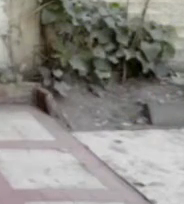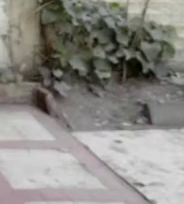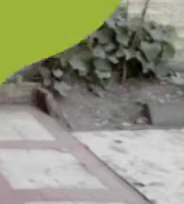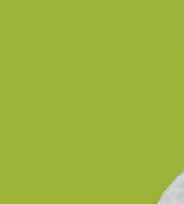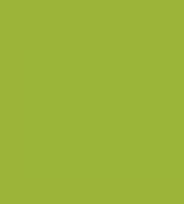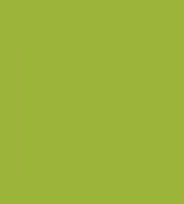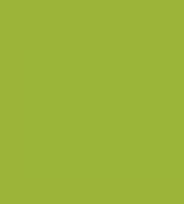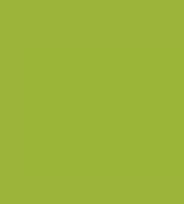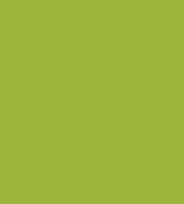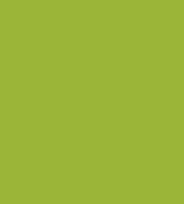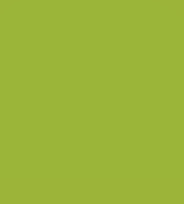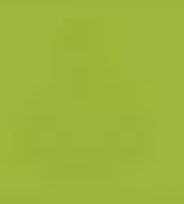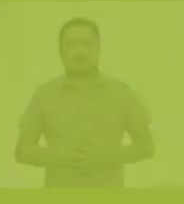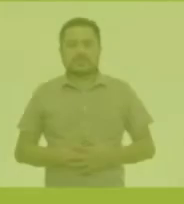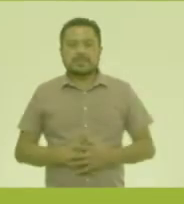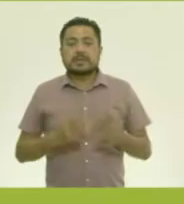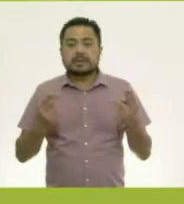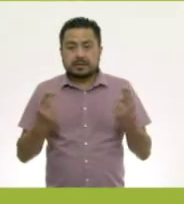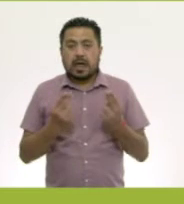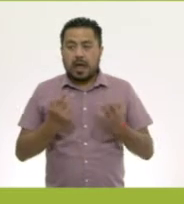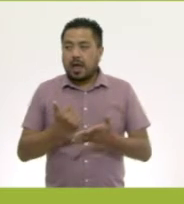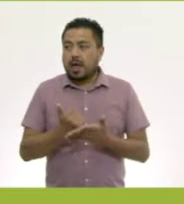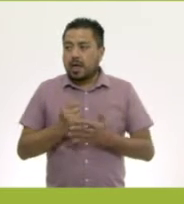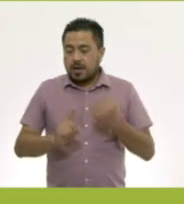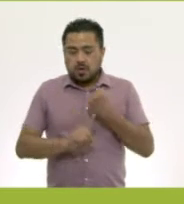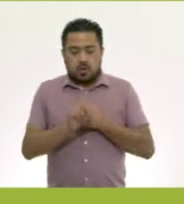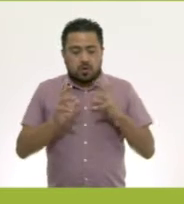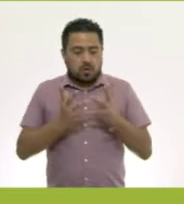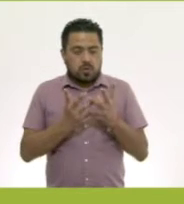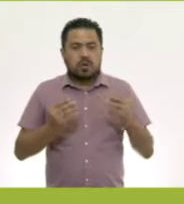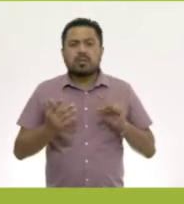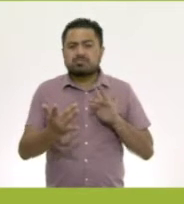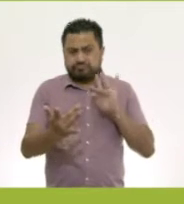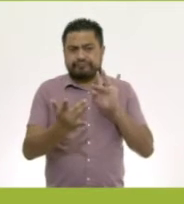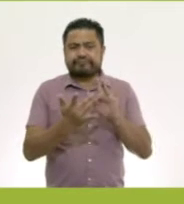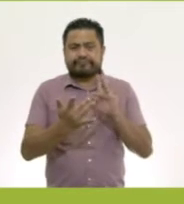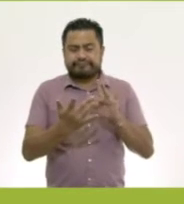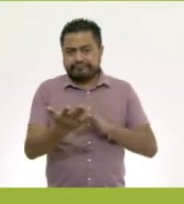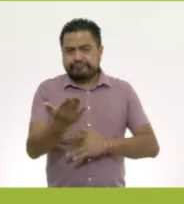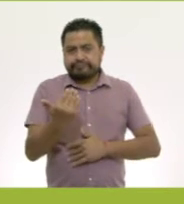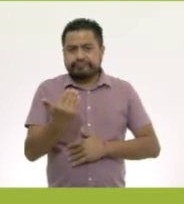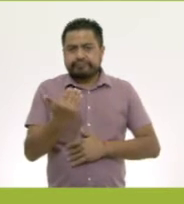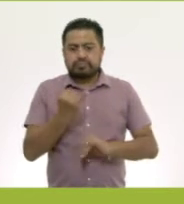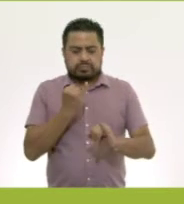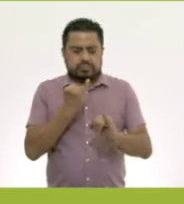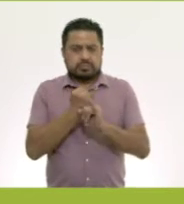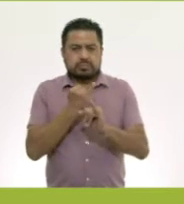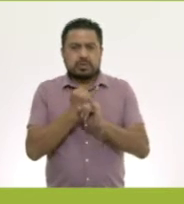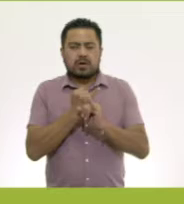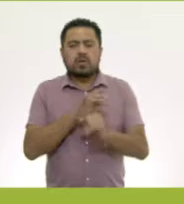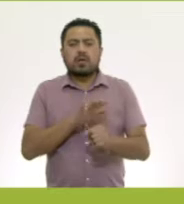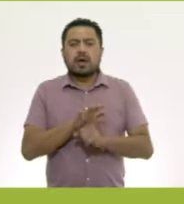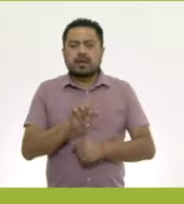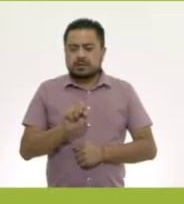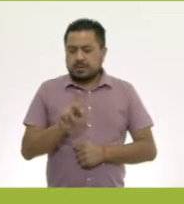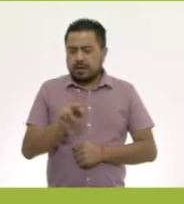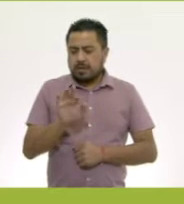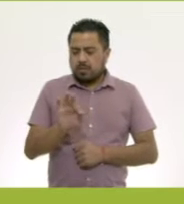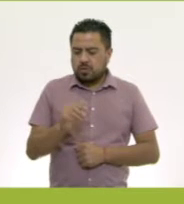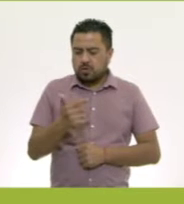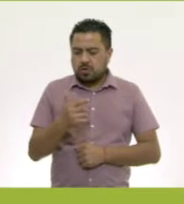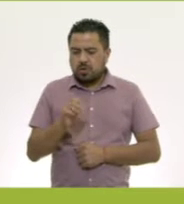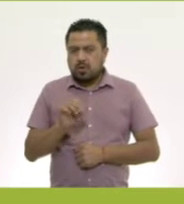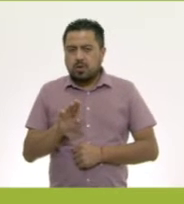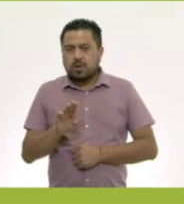Si necesitas ayuda para resolver tus dudas, contáctanos. Página de Internet Cep.gov